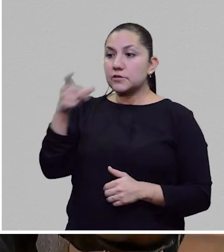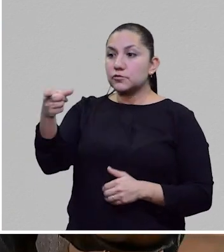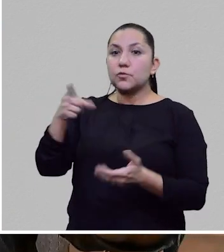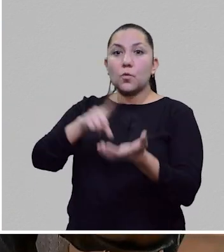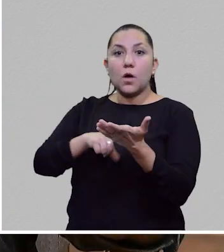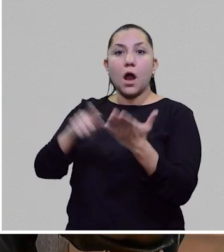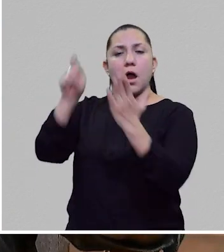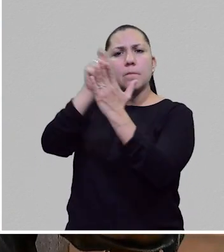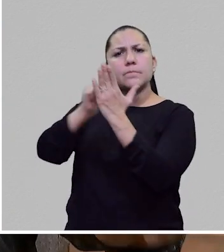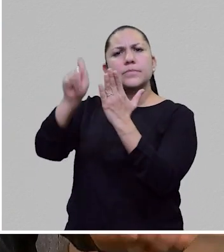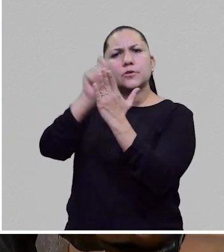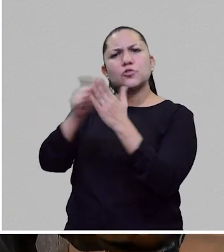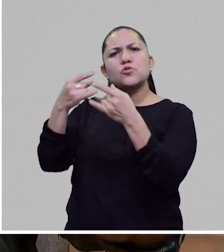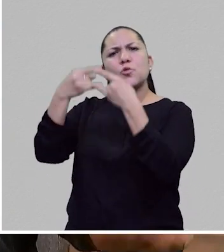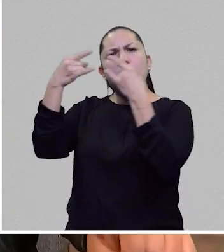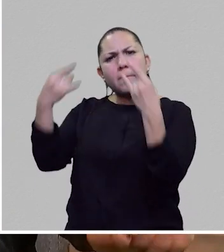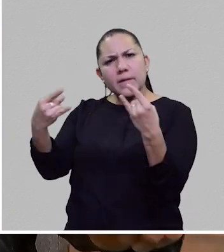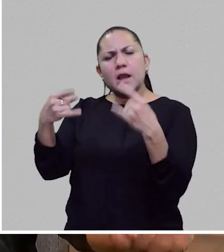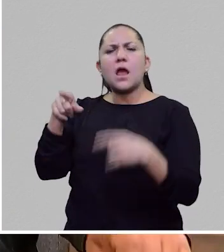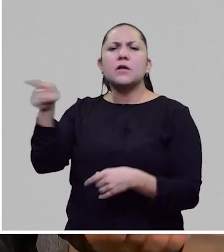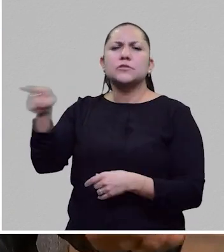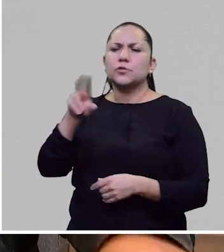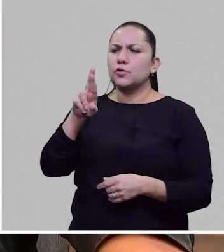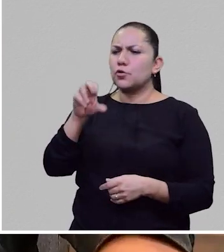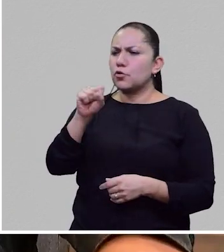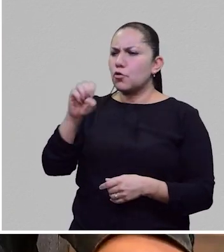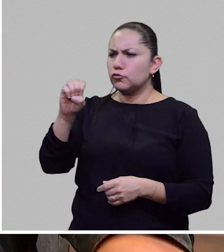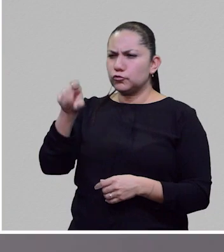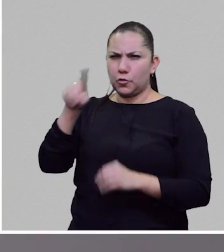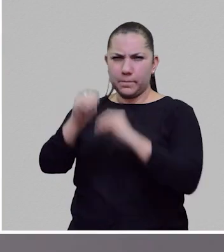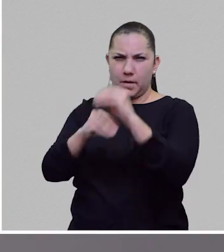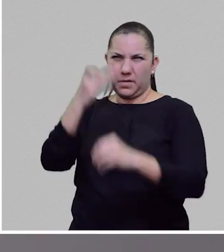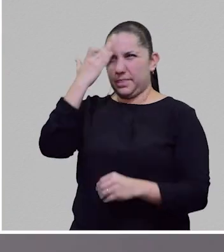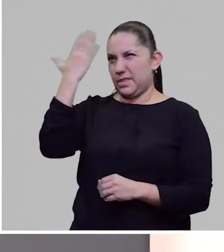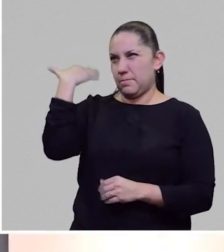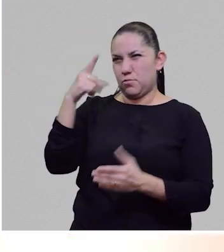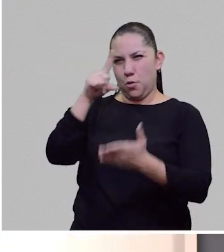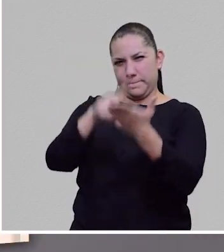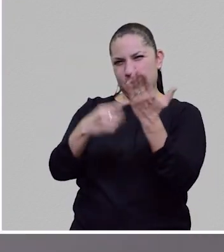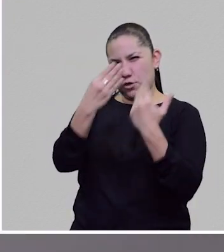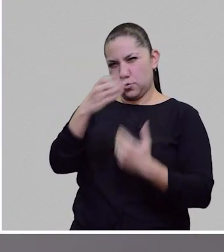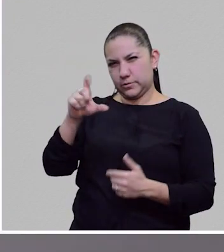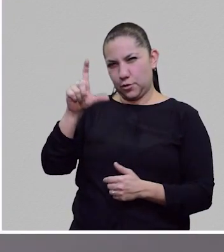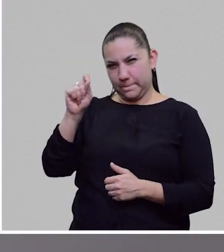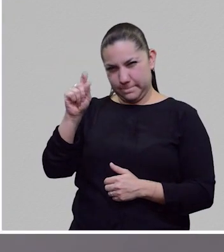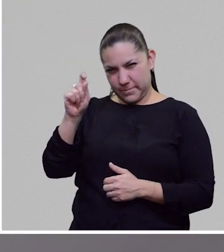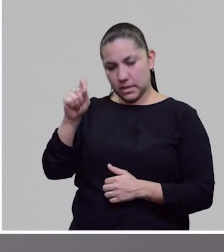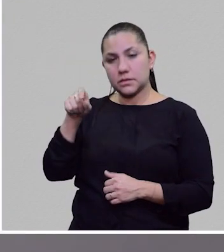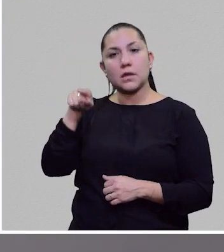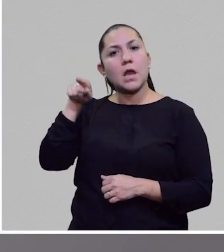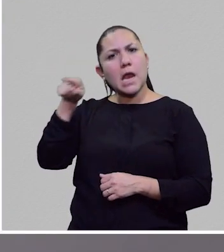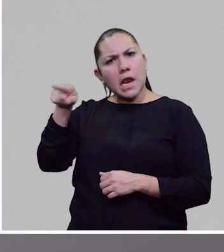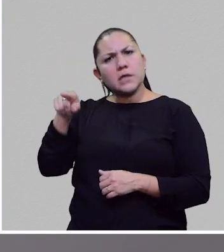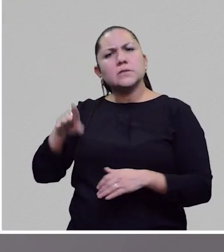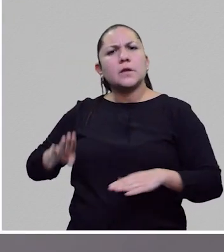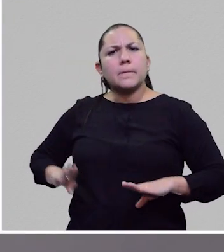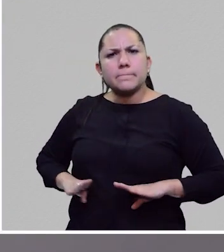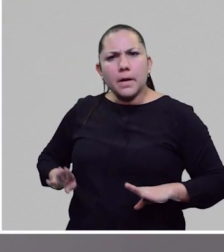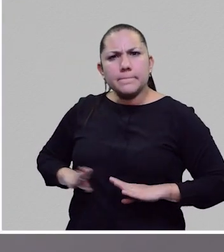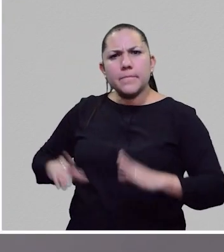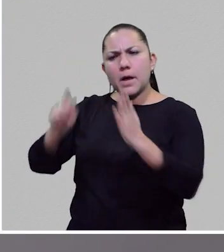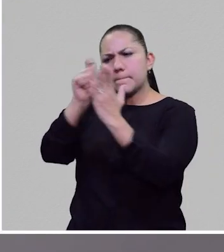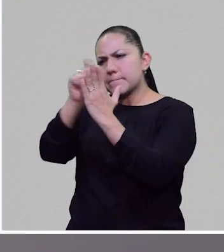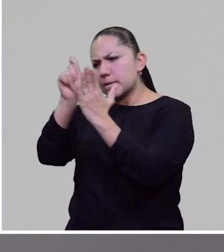que se llama Los Robots Universales de Rossum, 1920, que además es el año en que nace Isaac